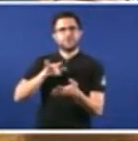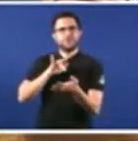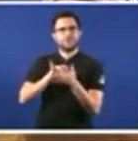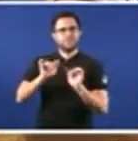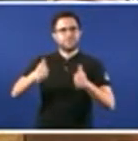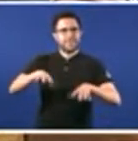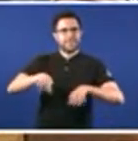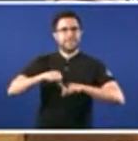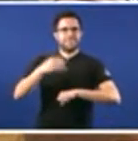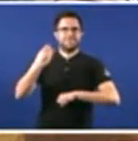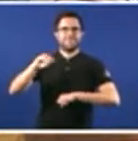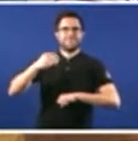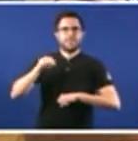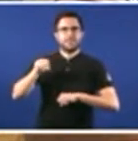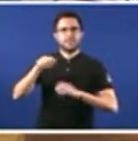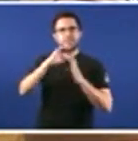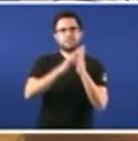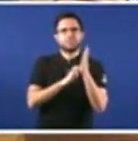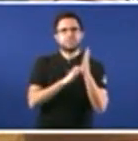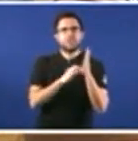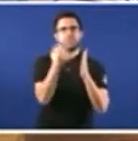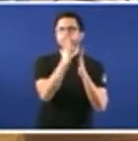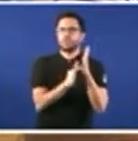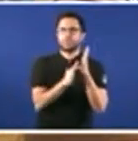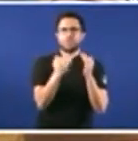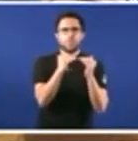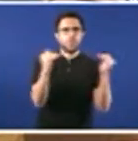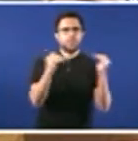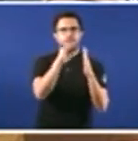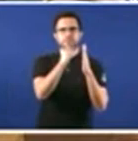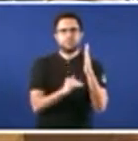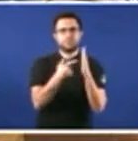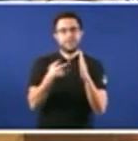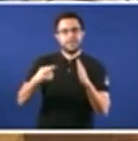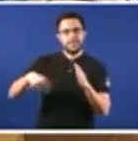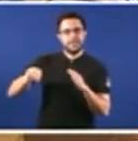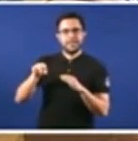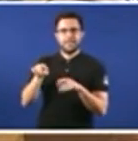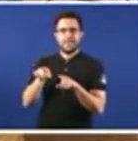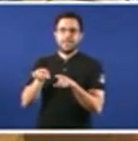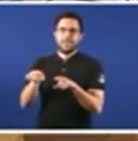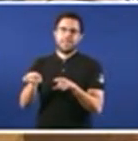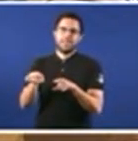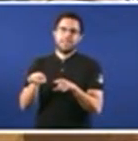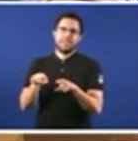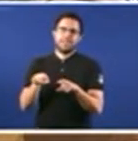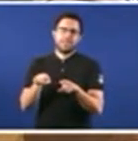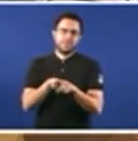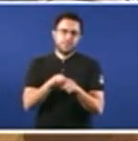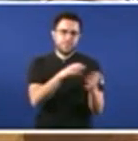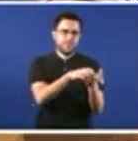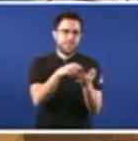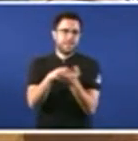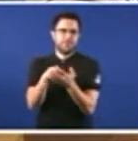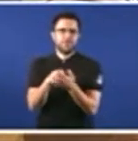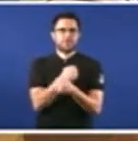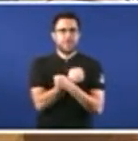en un 30% o seu goberno, pese o que vostede manifestou eliminou os centros querote de educación sexual e